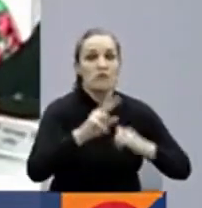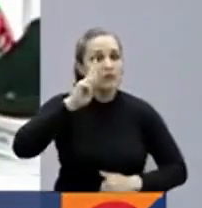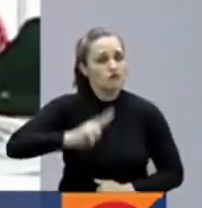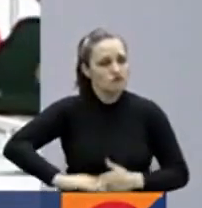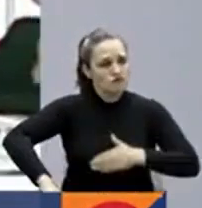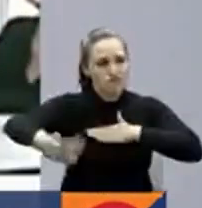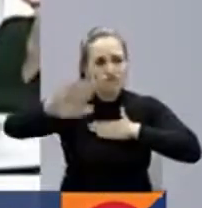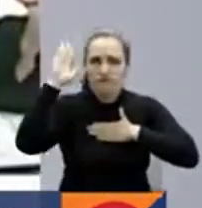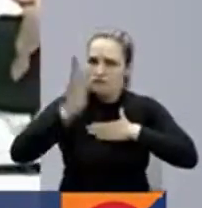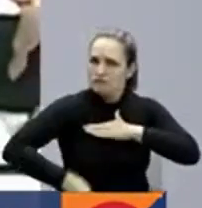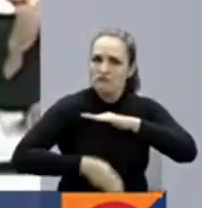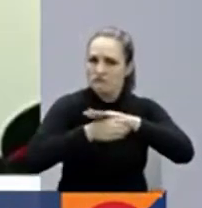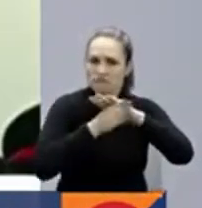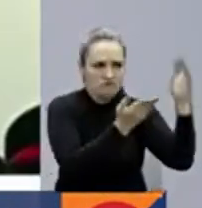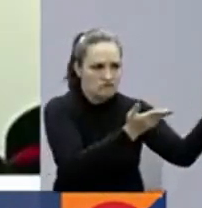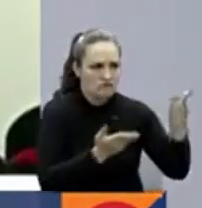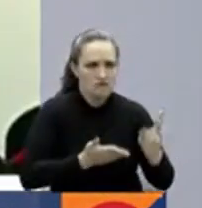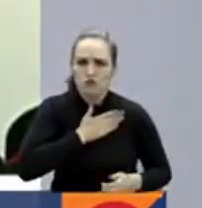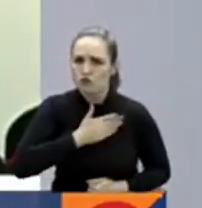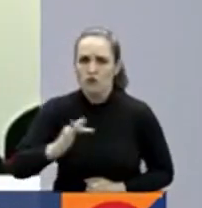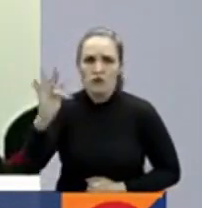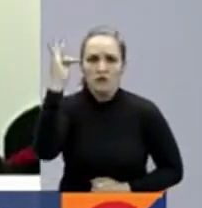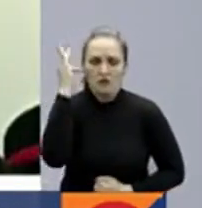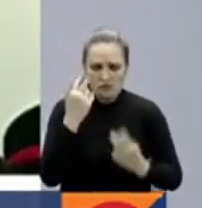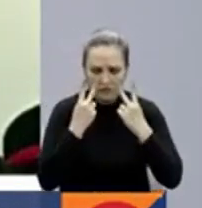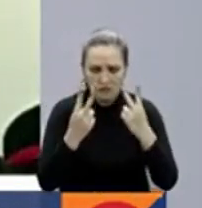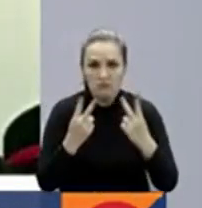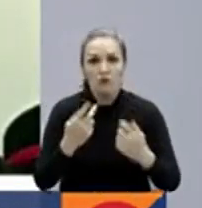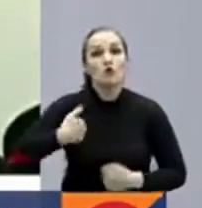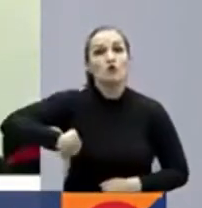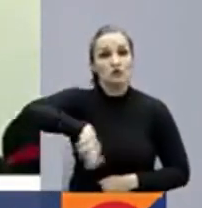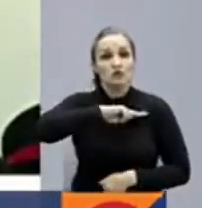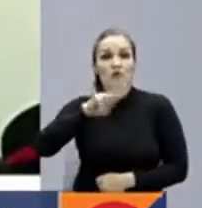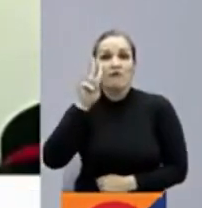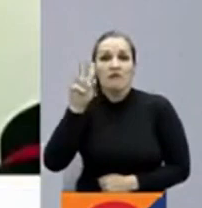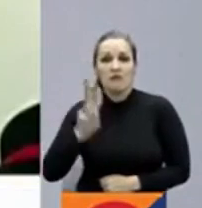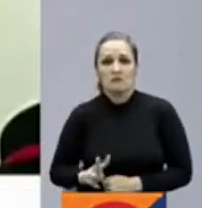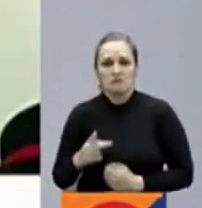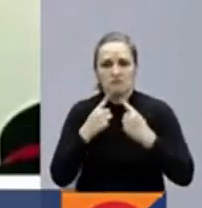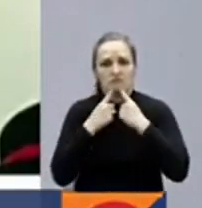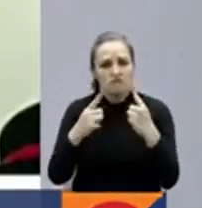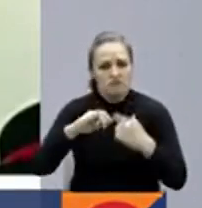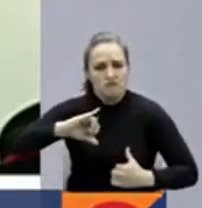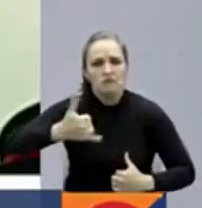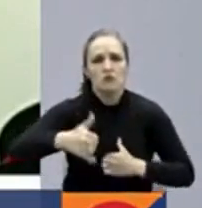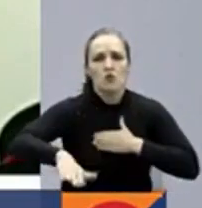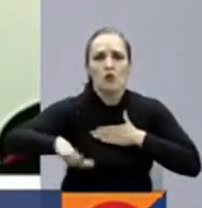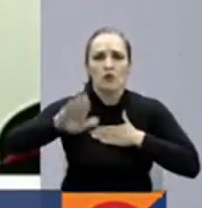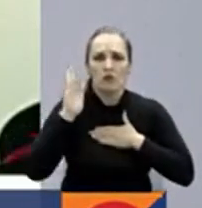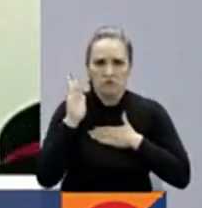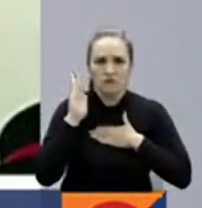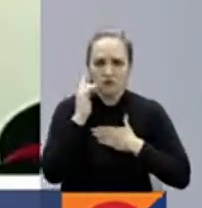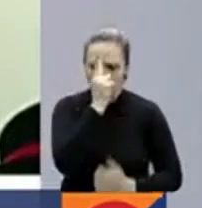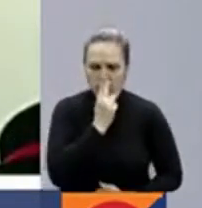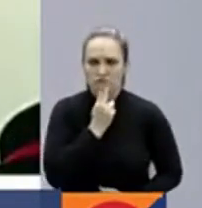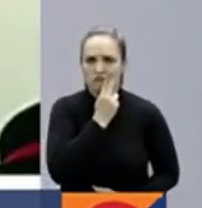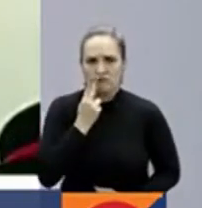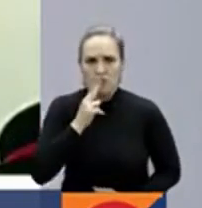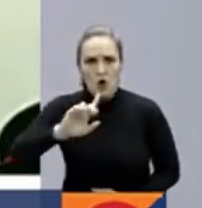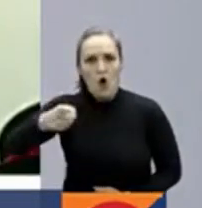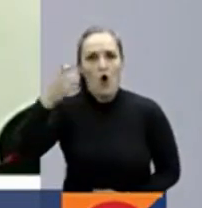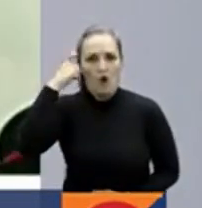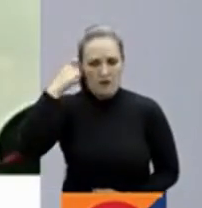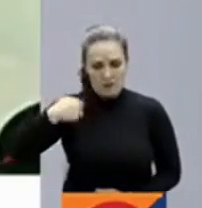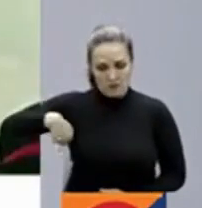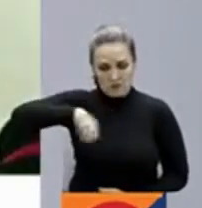compromiso como país garante. Ratificamos a las partes el compromiso de nuestro gobierno de